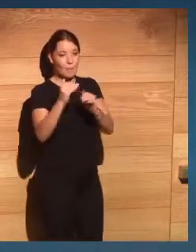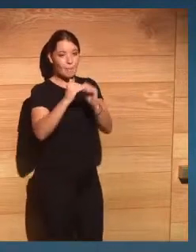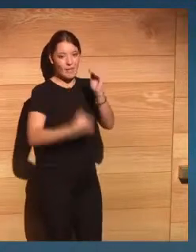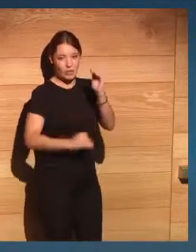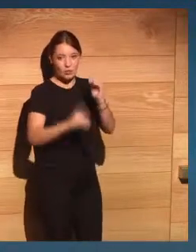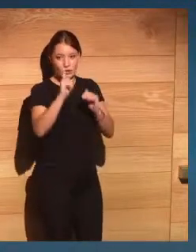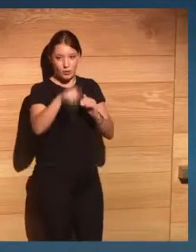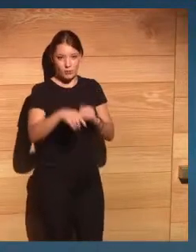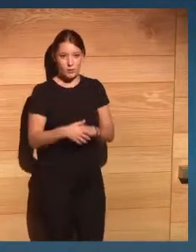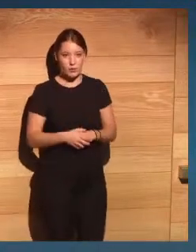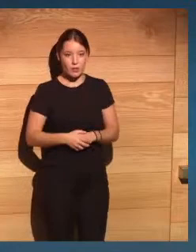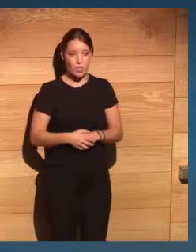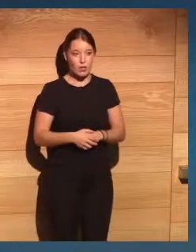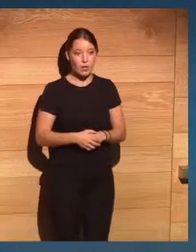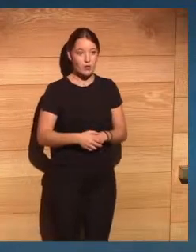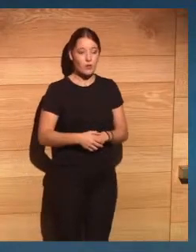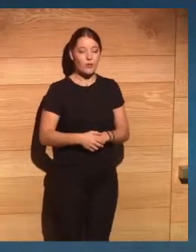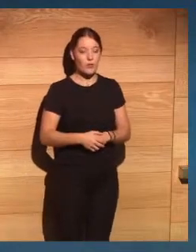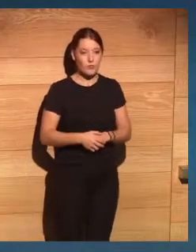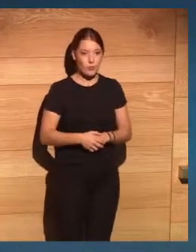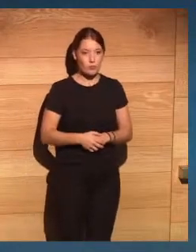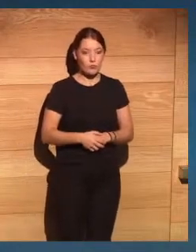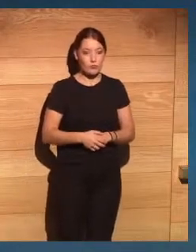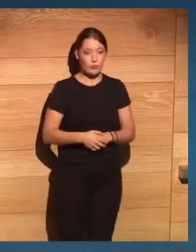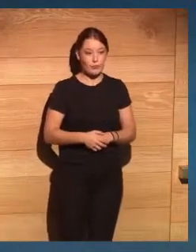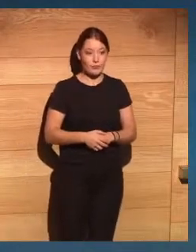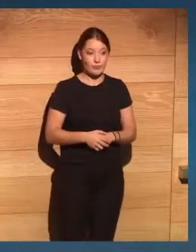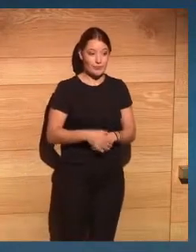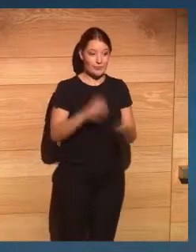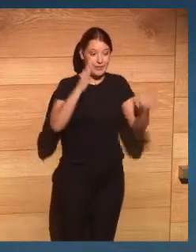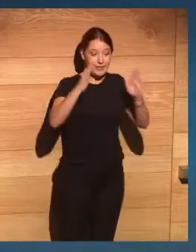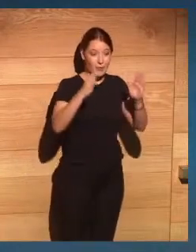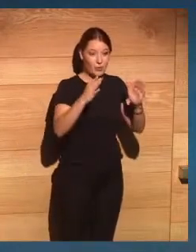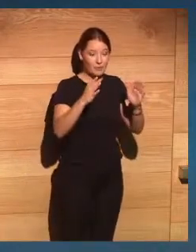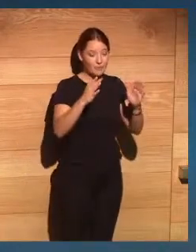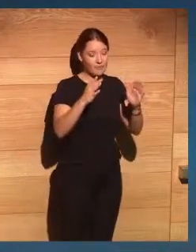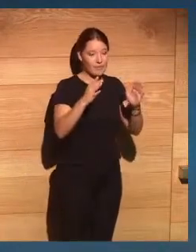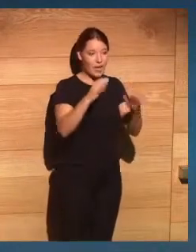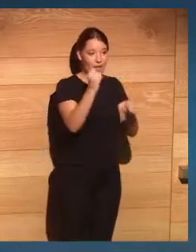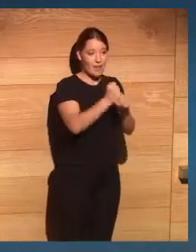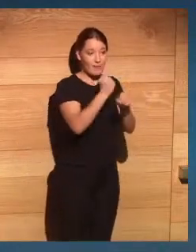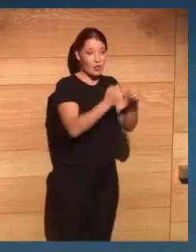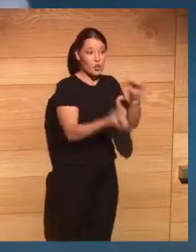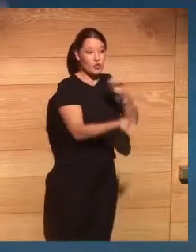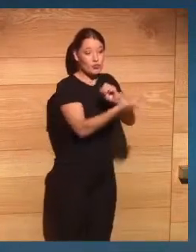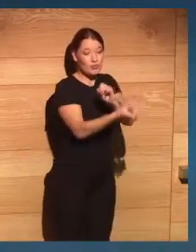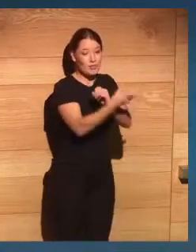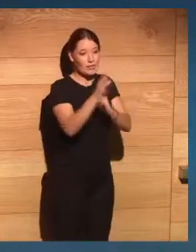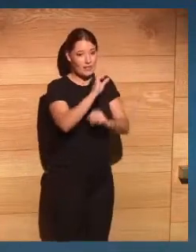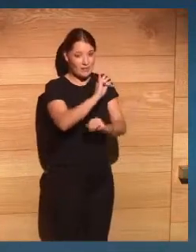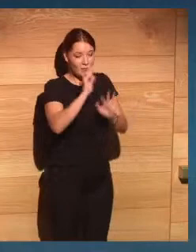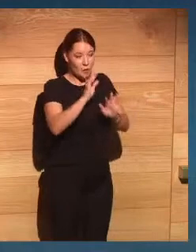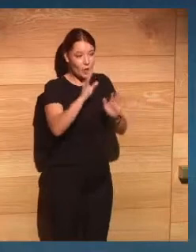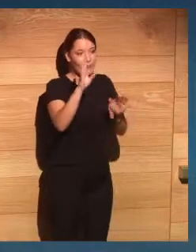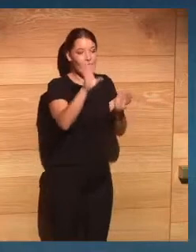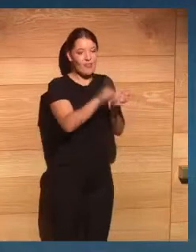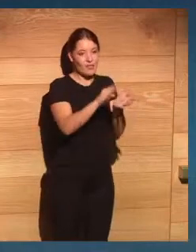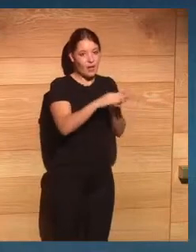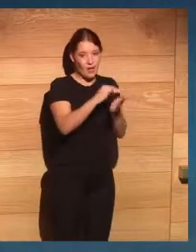millones es evidente que también se han ido creando empleo en este tiempo en nuevas actividades pero bueno es un dato que está ahí